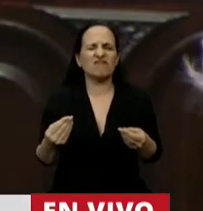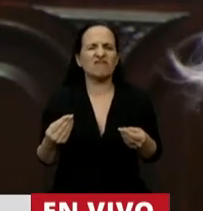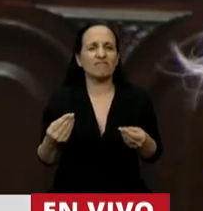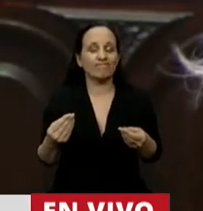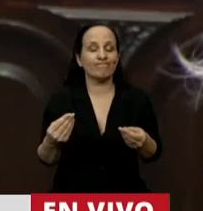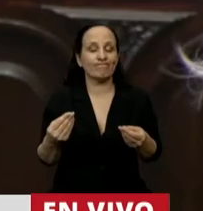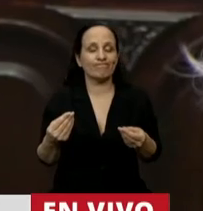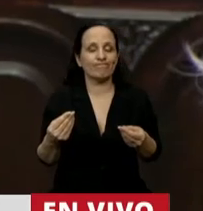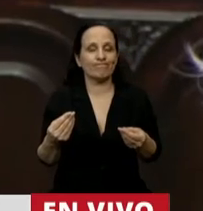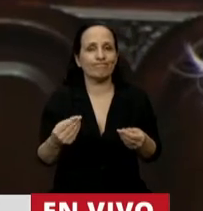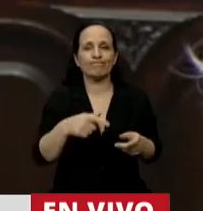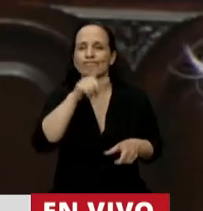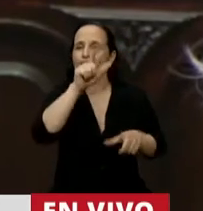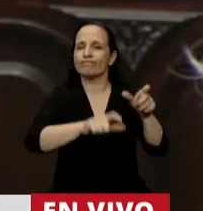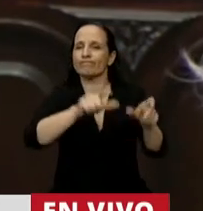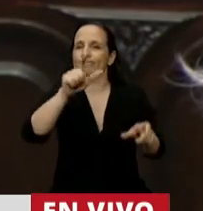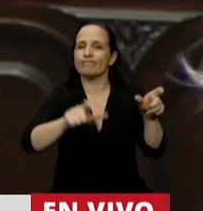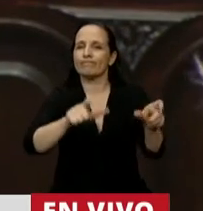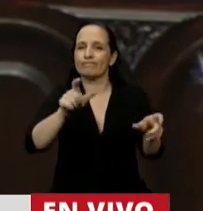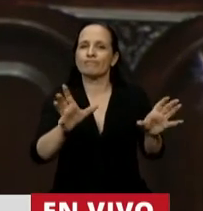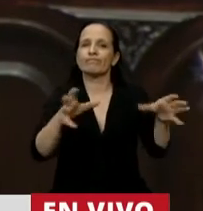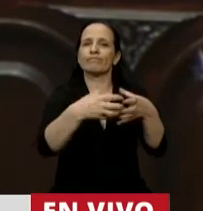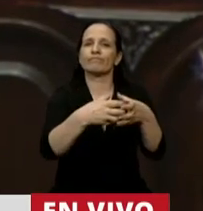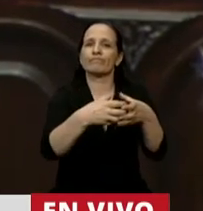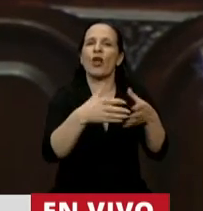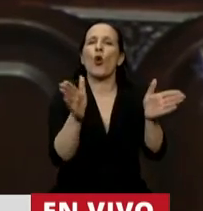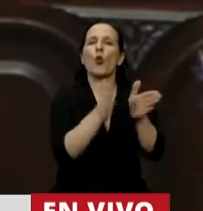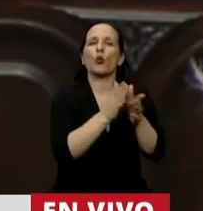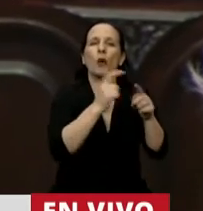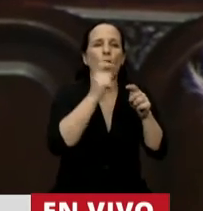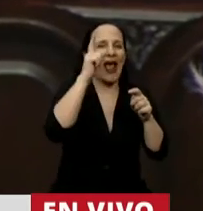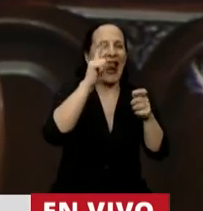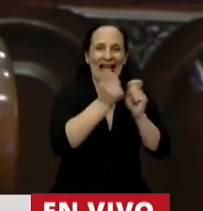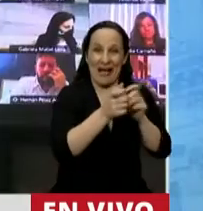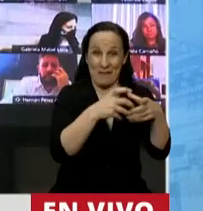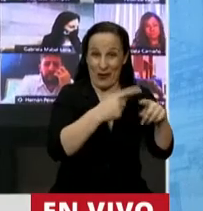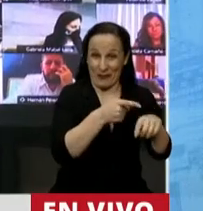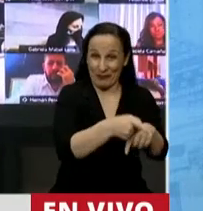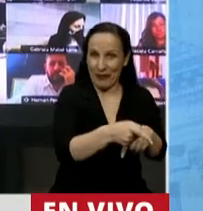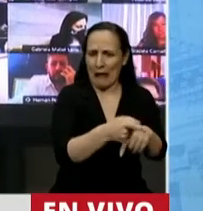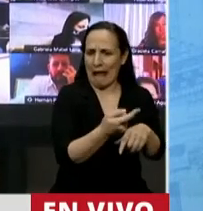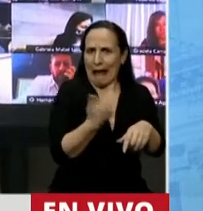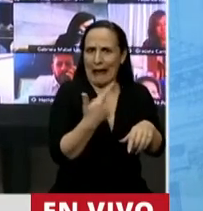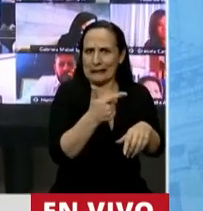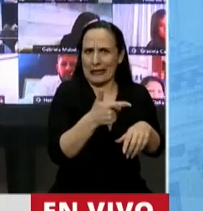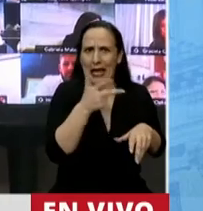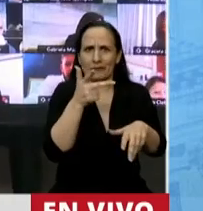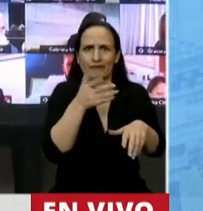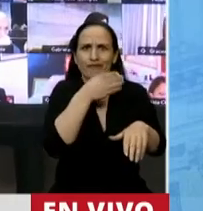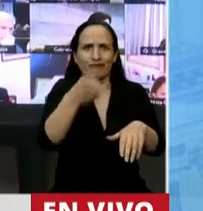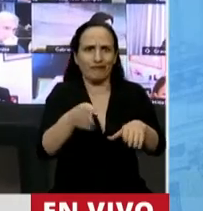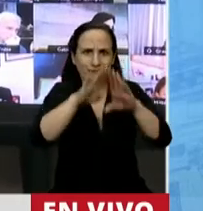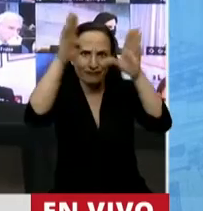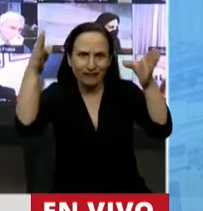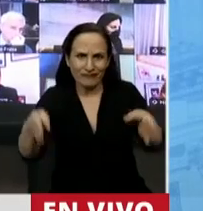integrantes de Juntos por el Cambio que se dirigieron recién al recinto previamente,